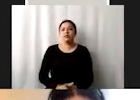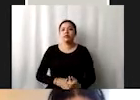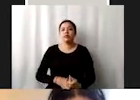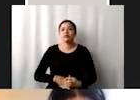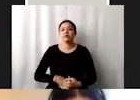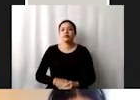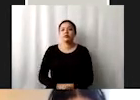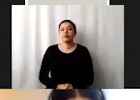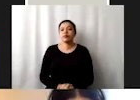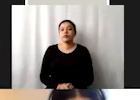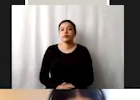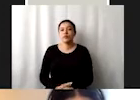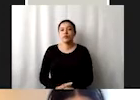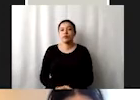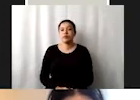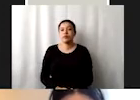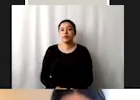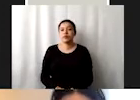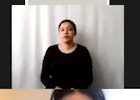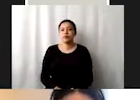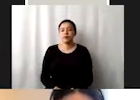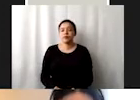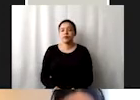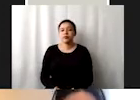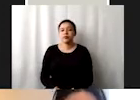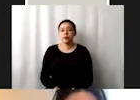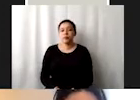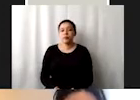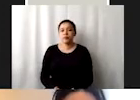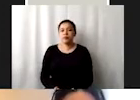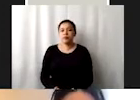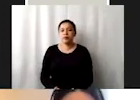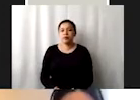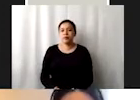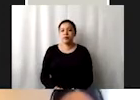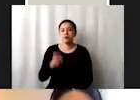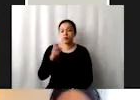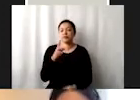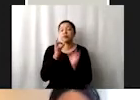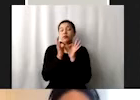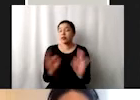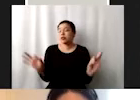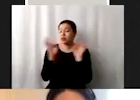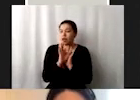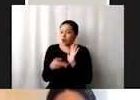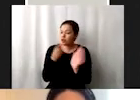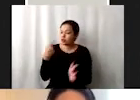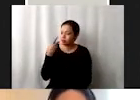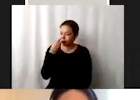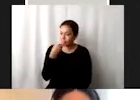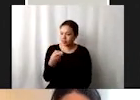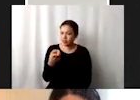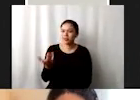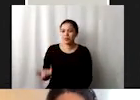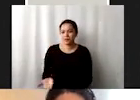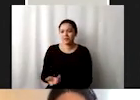Súper. Sí, esto es, esto normalmente es importante porque, bueno, a veces creemos que